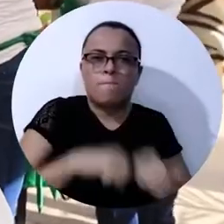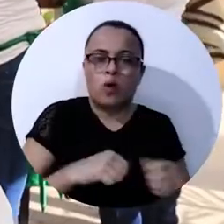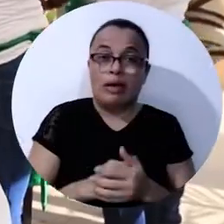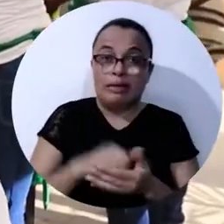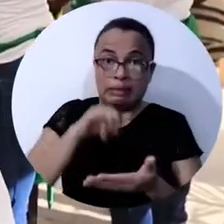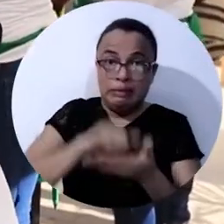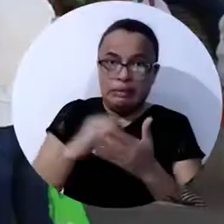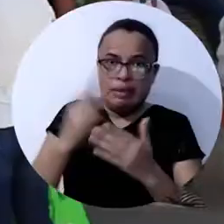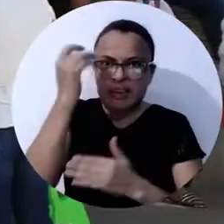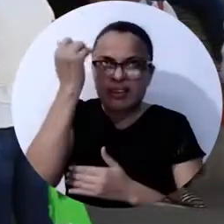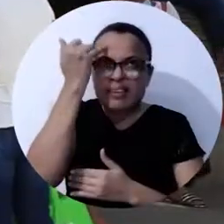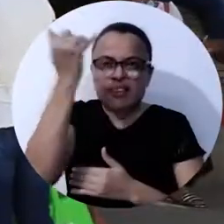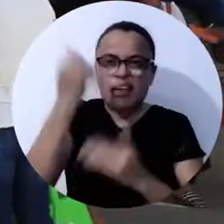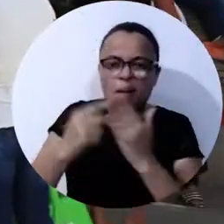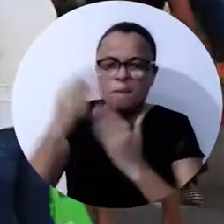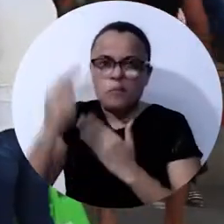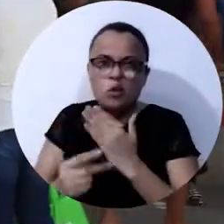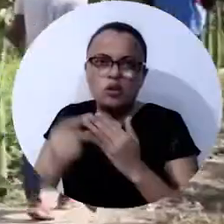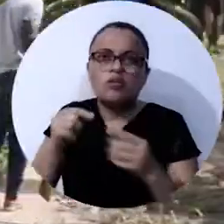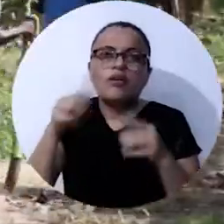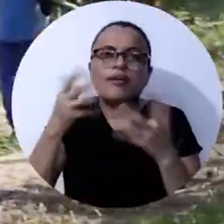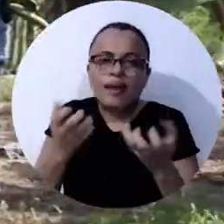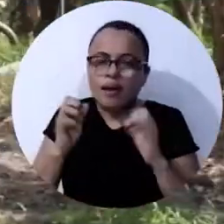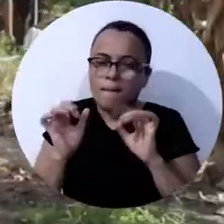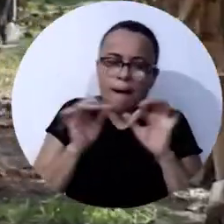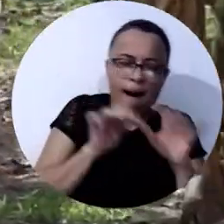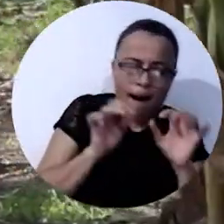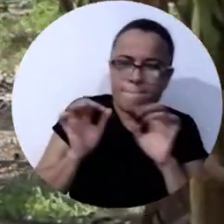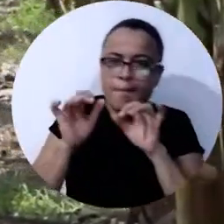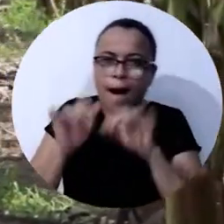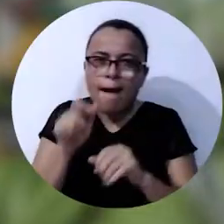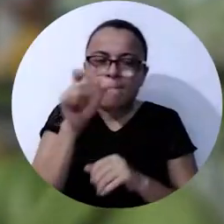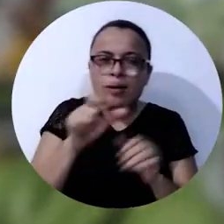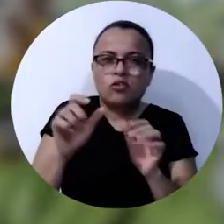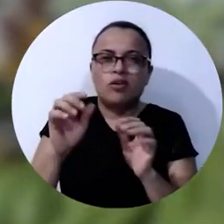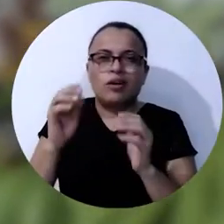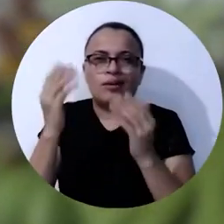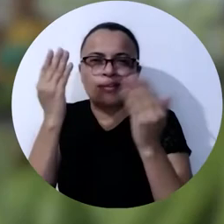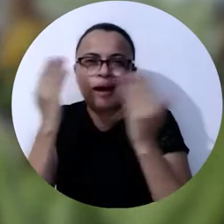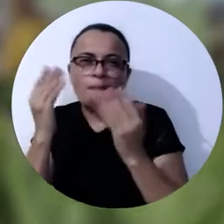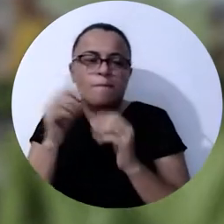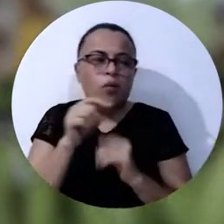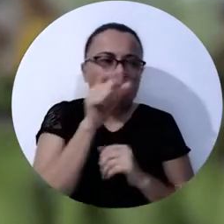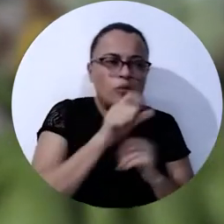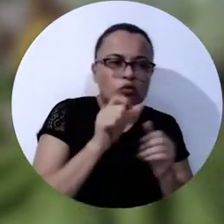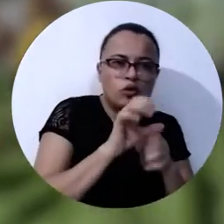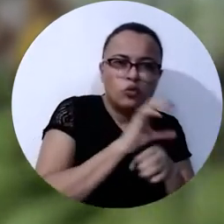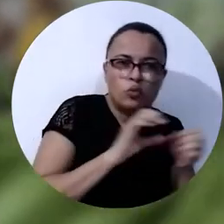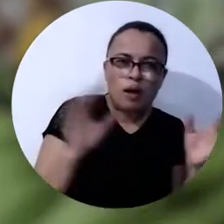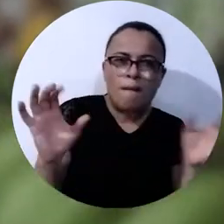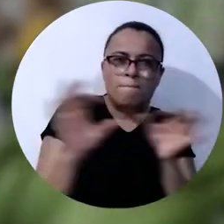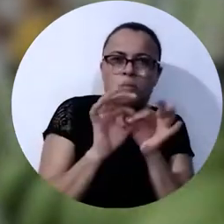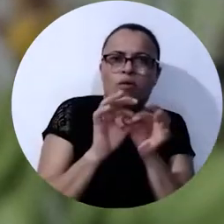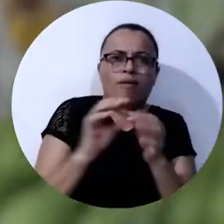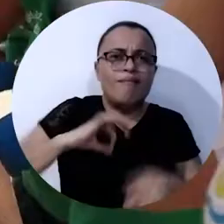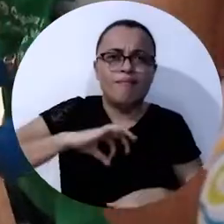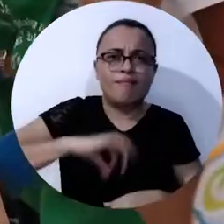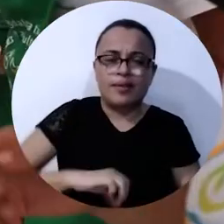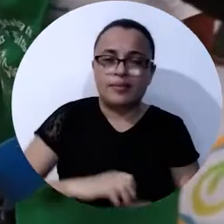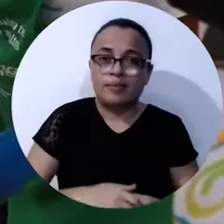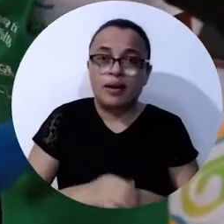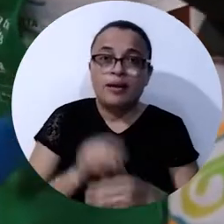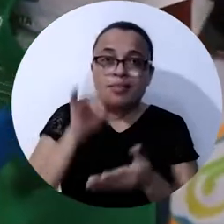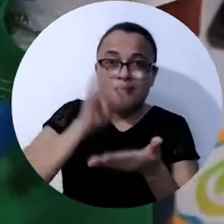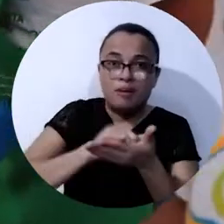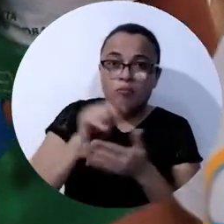Esta es una iniciativa que a través de diversas ferias busca conectar el campo con la ciudad sin necesidad de intermediarios y que ayuda a los agricultores a